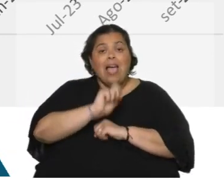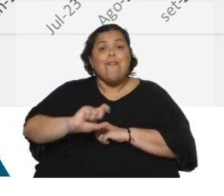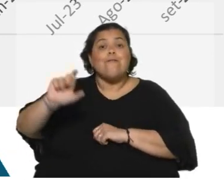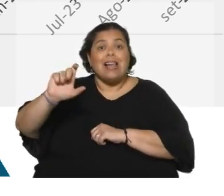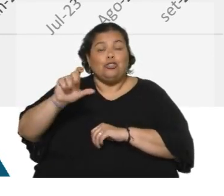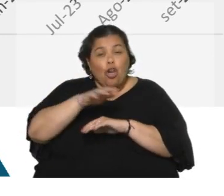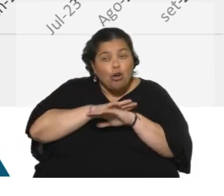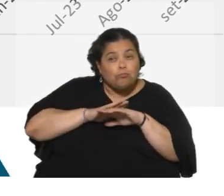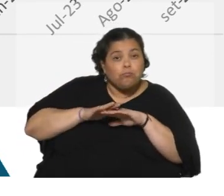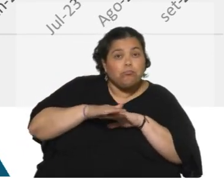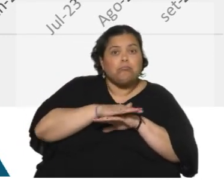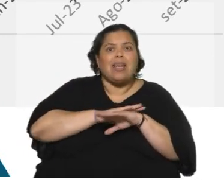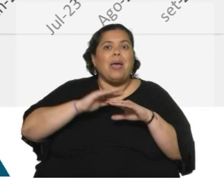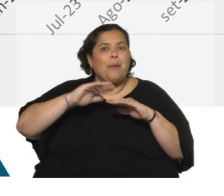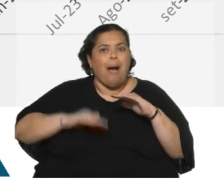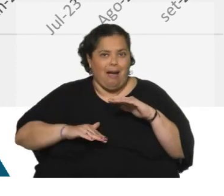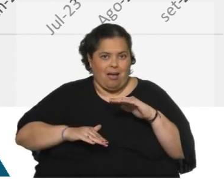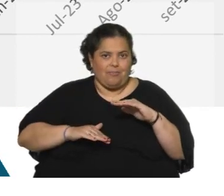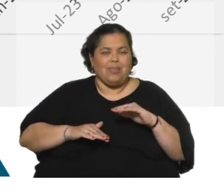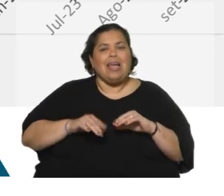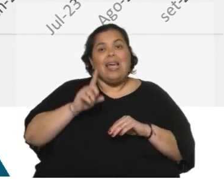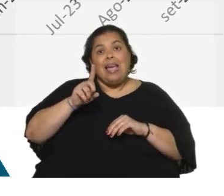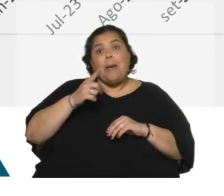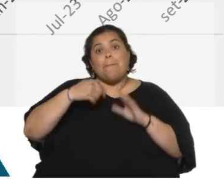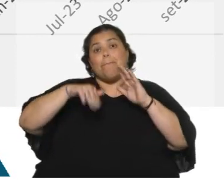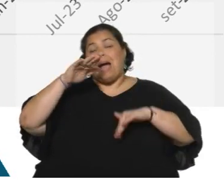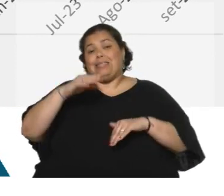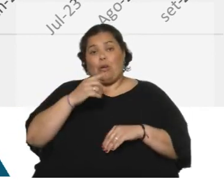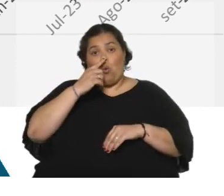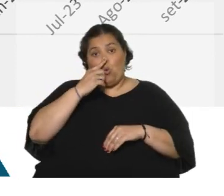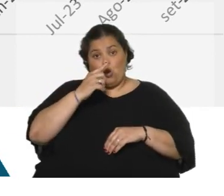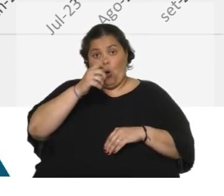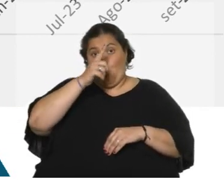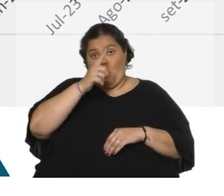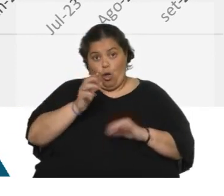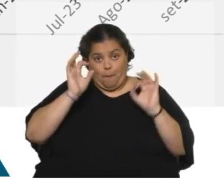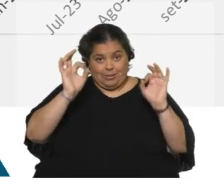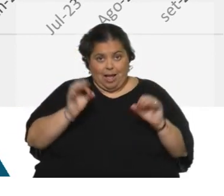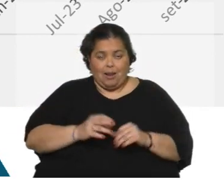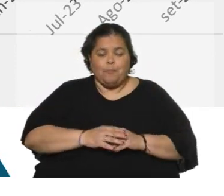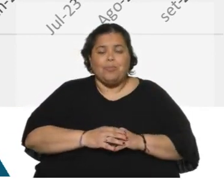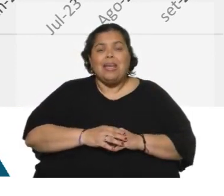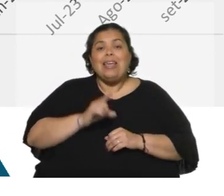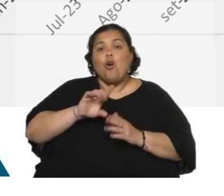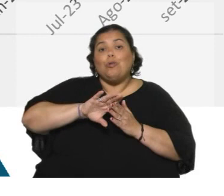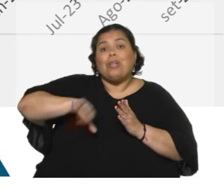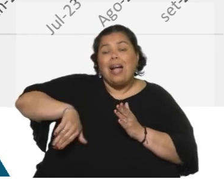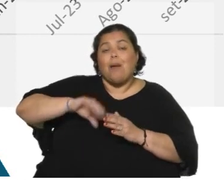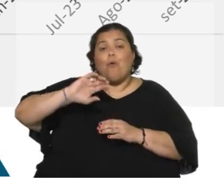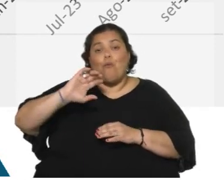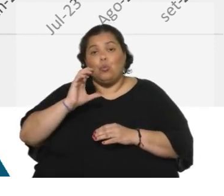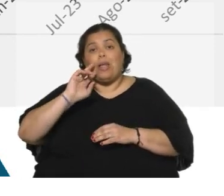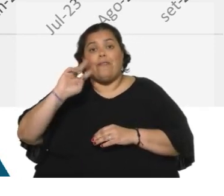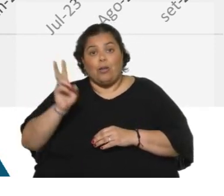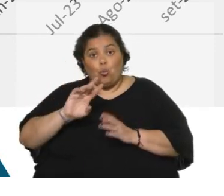ha sido relativamente baja, con el destaque en junio y especialmente en julio. Y ya que excluimos a las frutas y